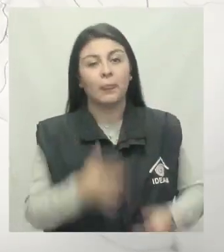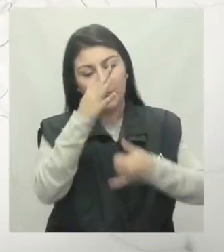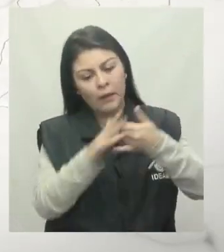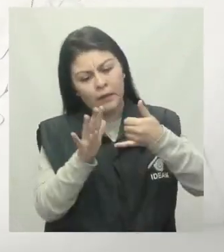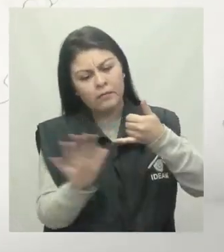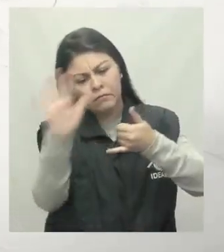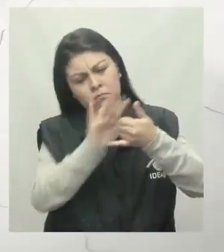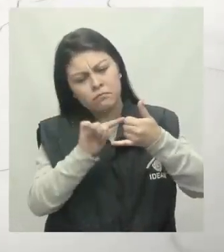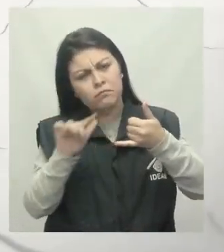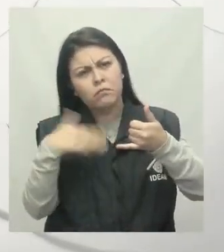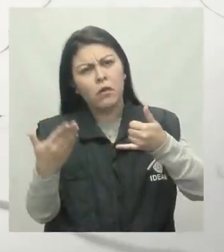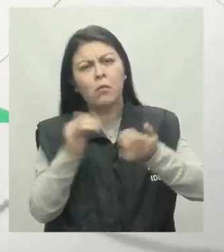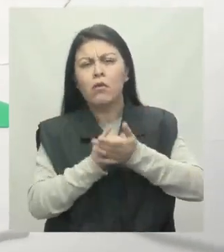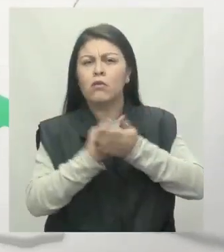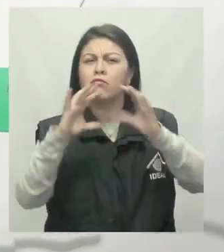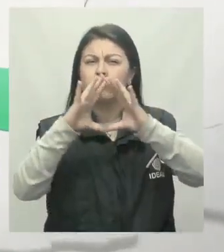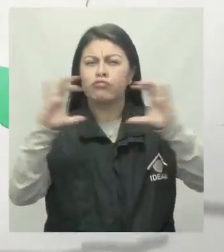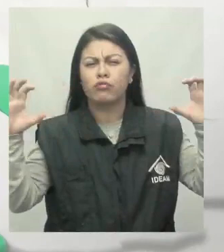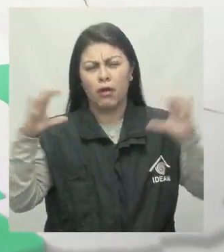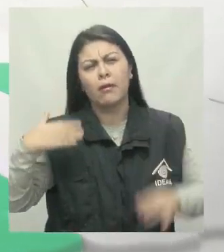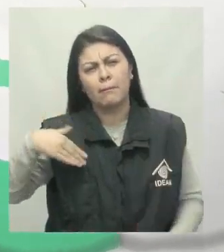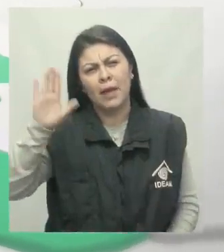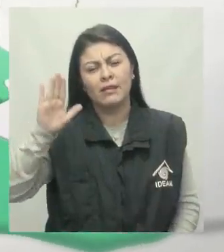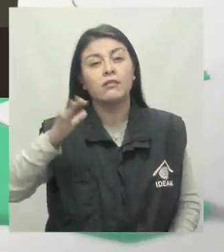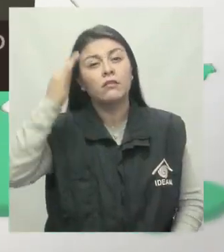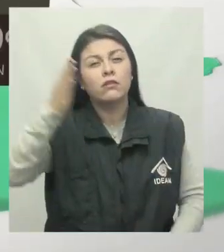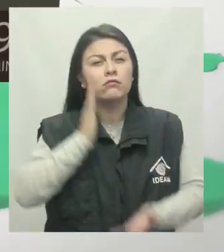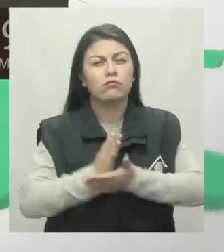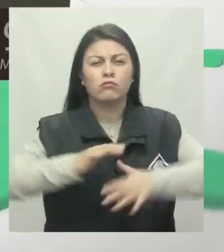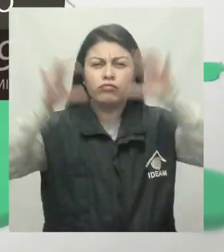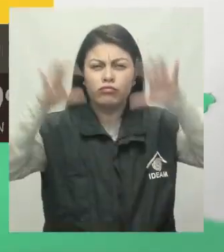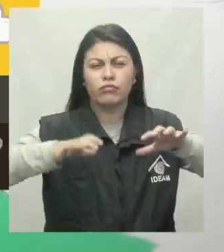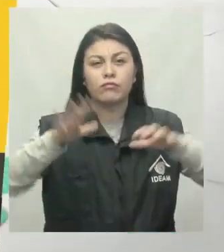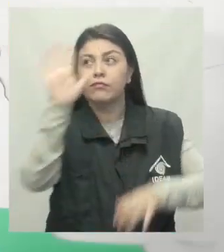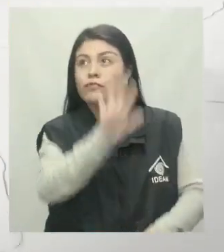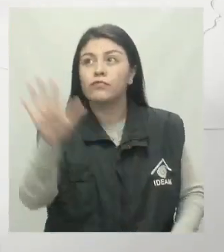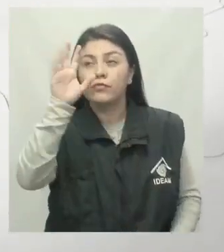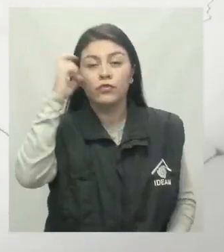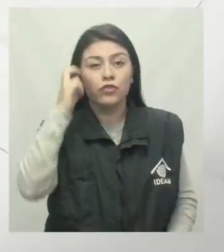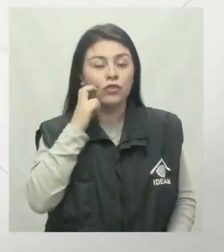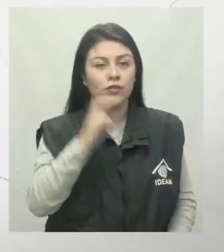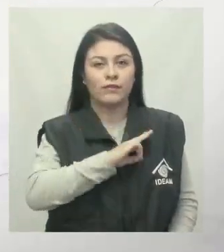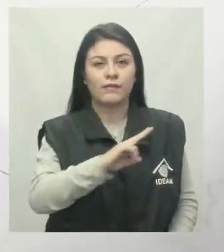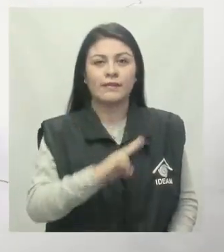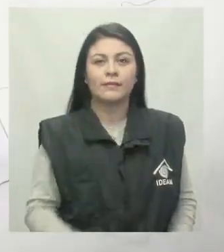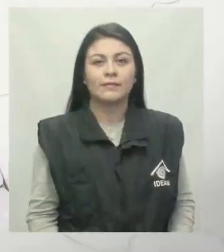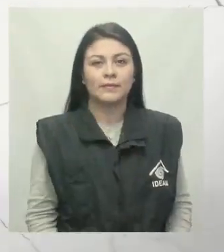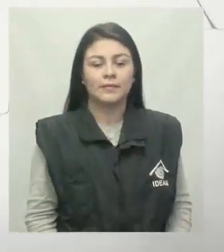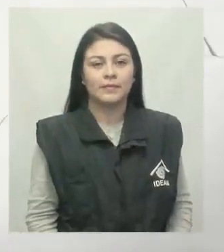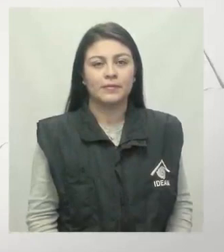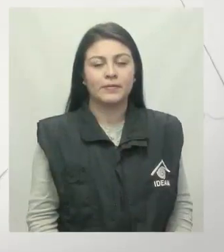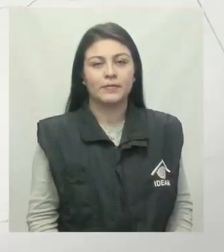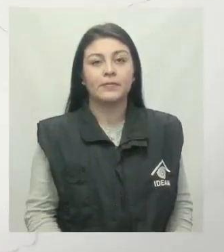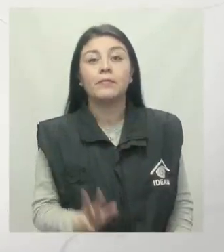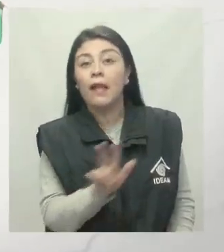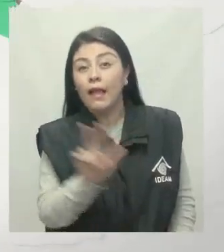Pacífico se prevé cielo entre mayormente cubierto con lluvias en sectores del Chocó y Valle del Cauca Sobre la